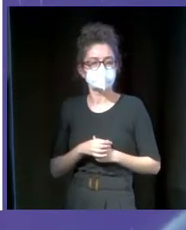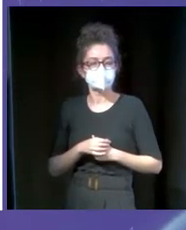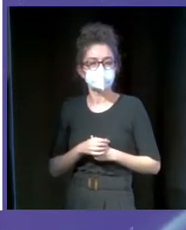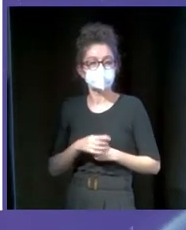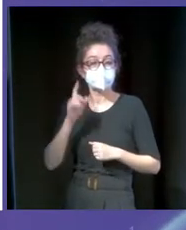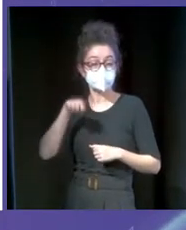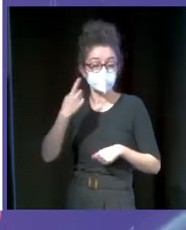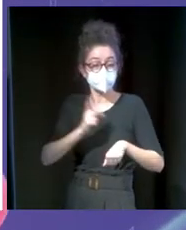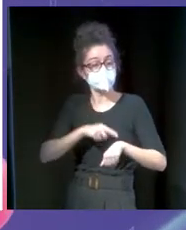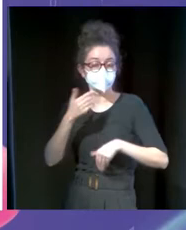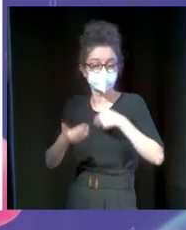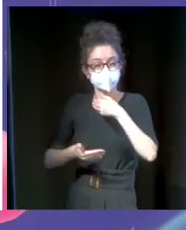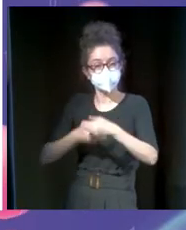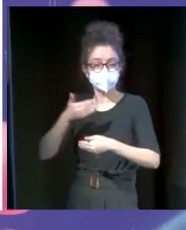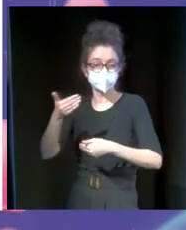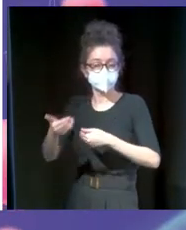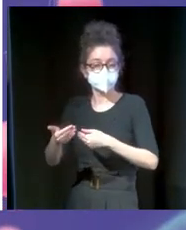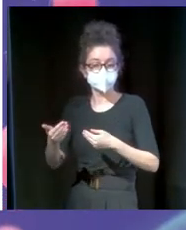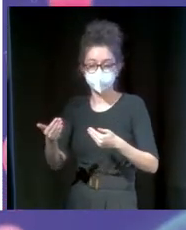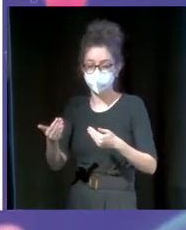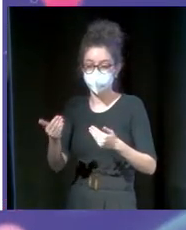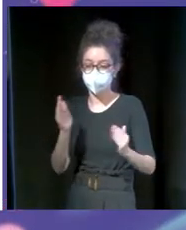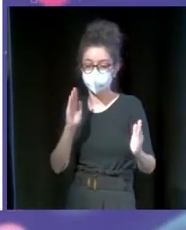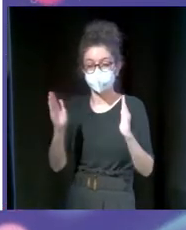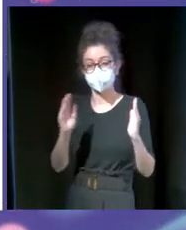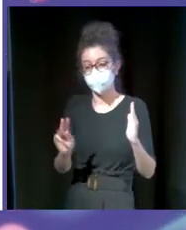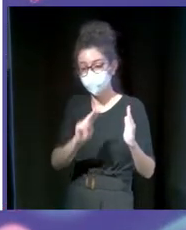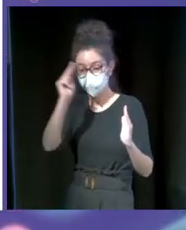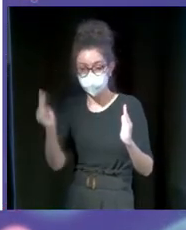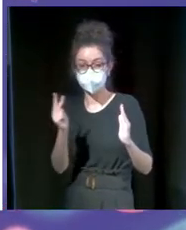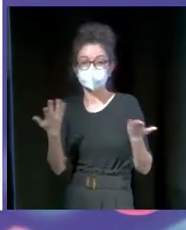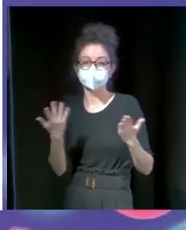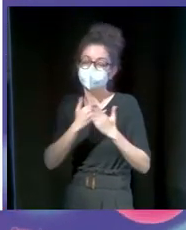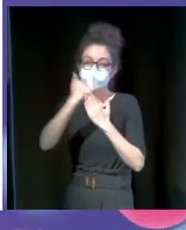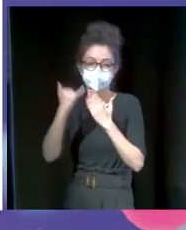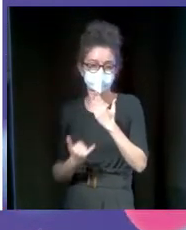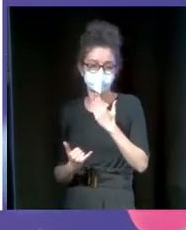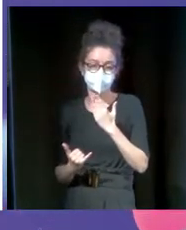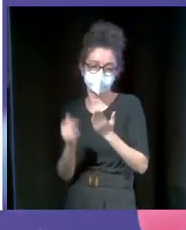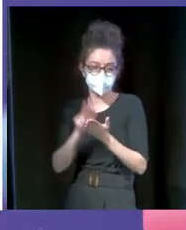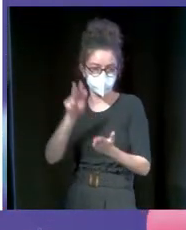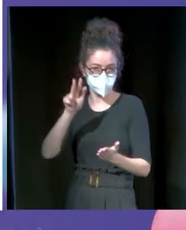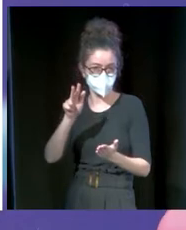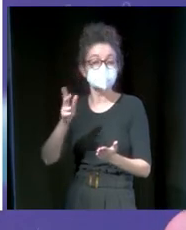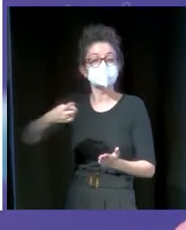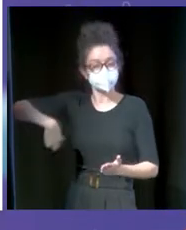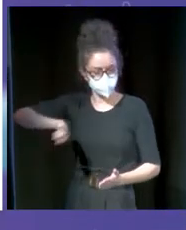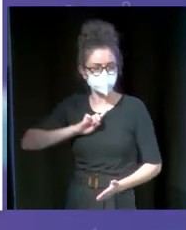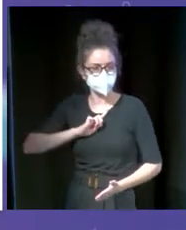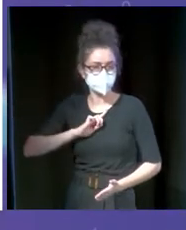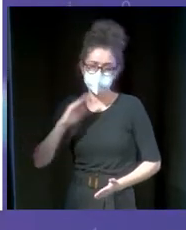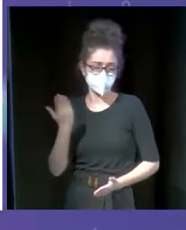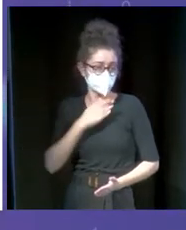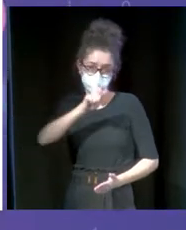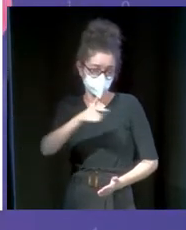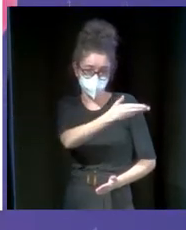varios años, pero ¿qué pasó? Pues lo que nos vino a todo el mundo, la crisis hipotecaria. En nuestro caso, la crisis hipotecaria no solo nos afectó como a todo